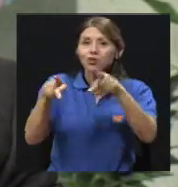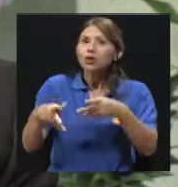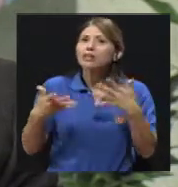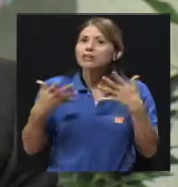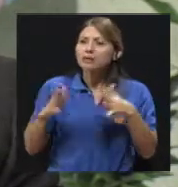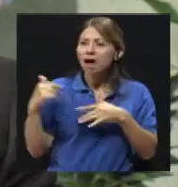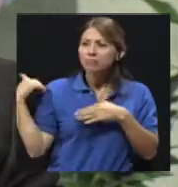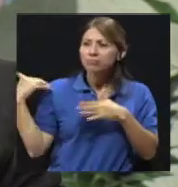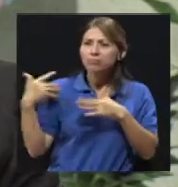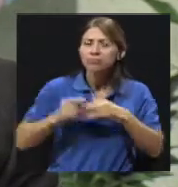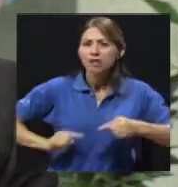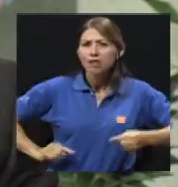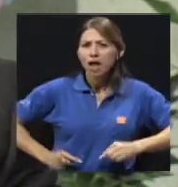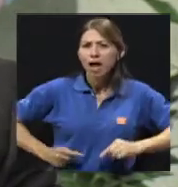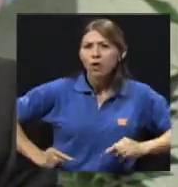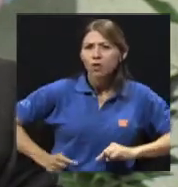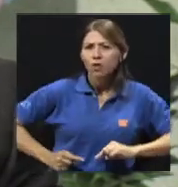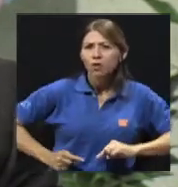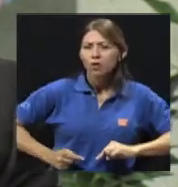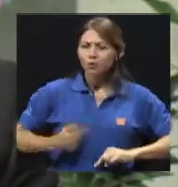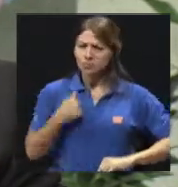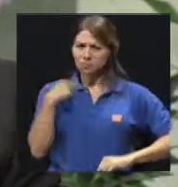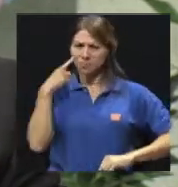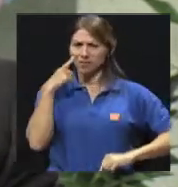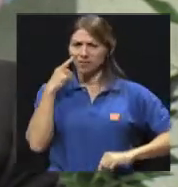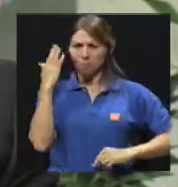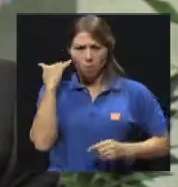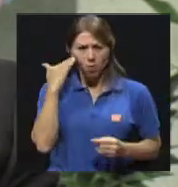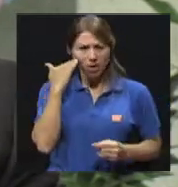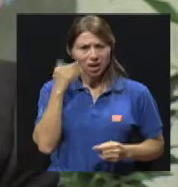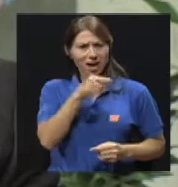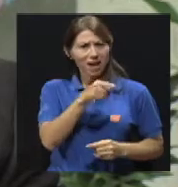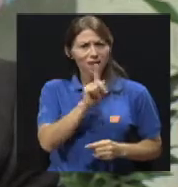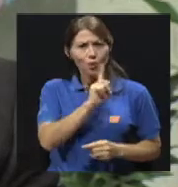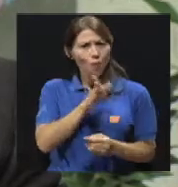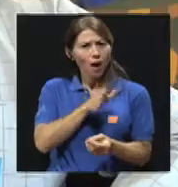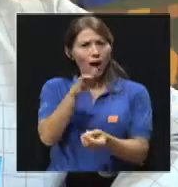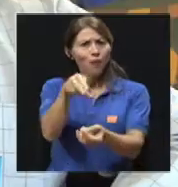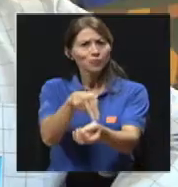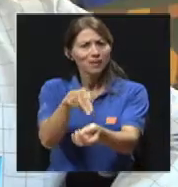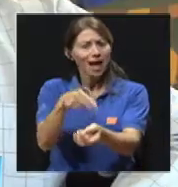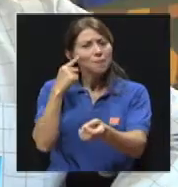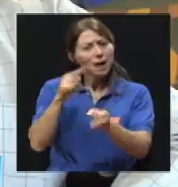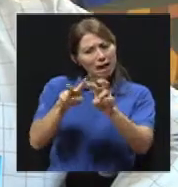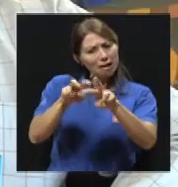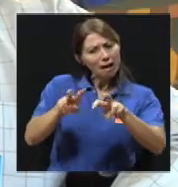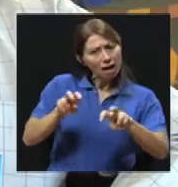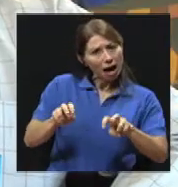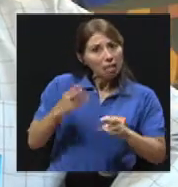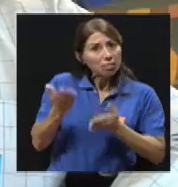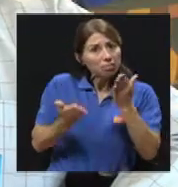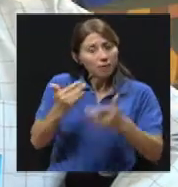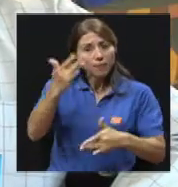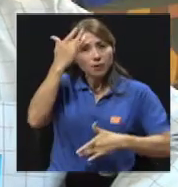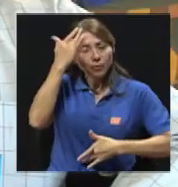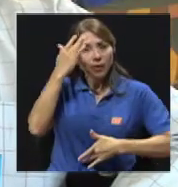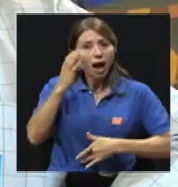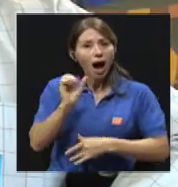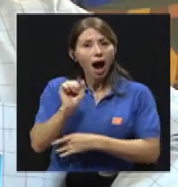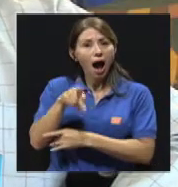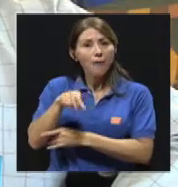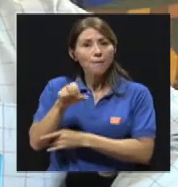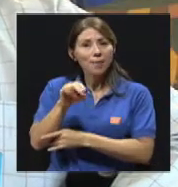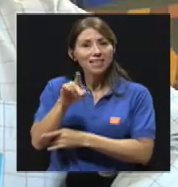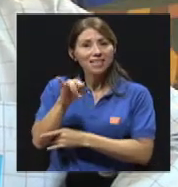Y uno se pregunta, ¿por qué no está en un hospital en observación por apendicitis aguda? La respuesta es muy sencilla, porque se les quitó.